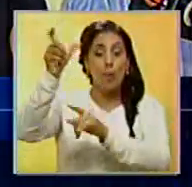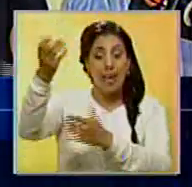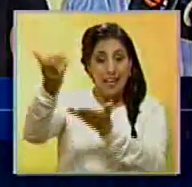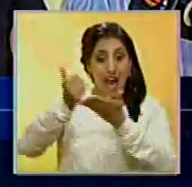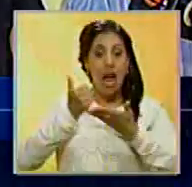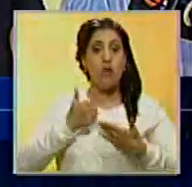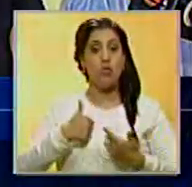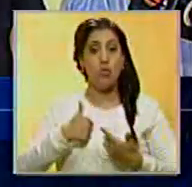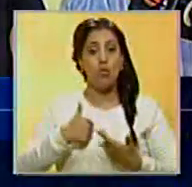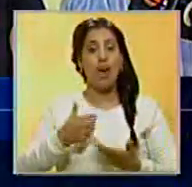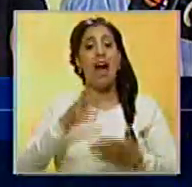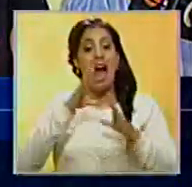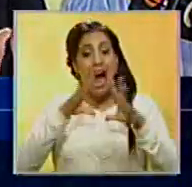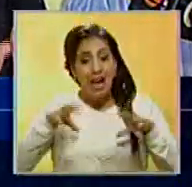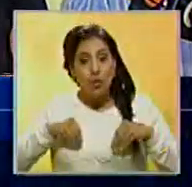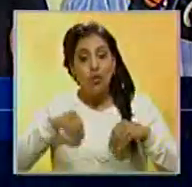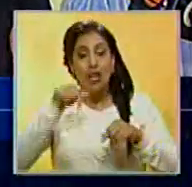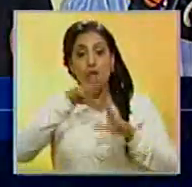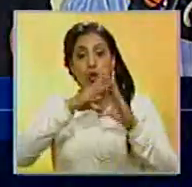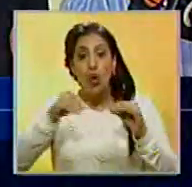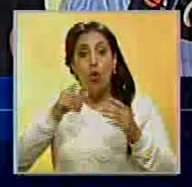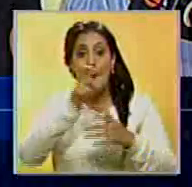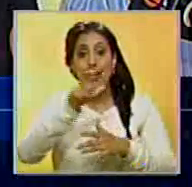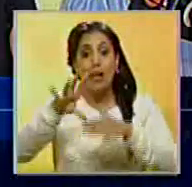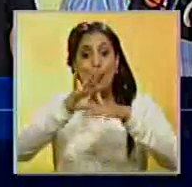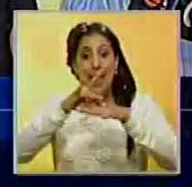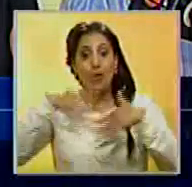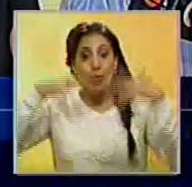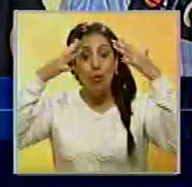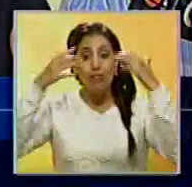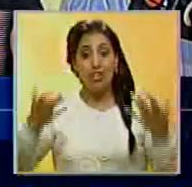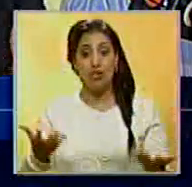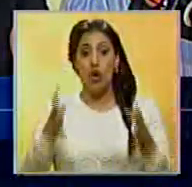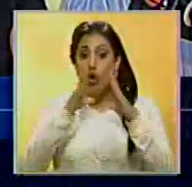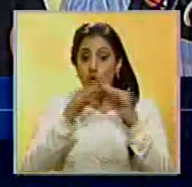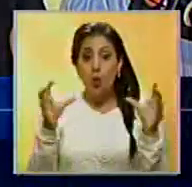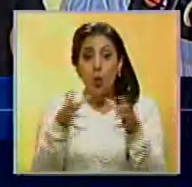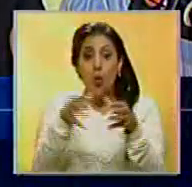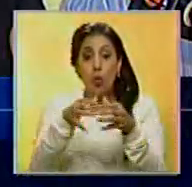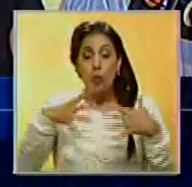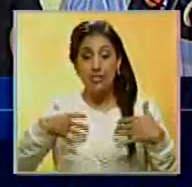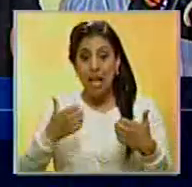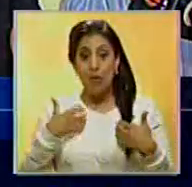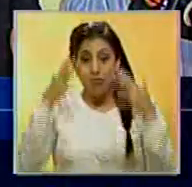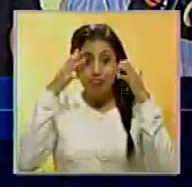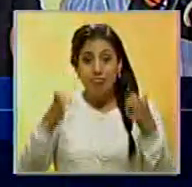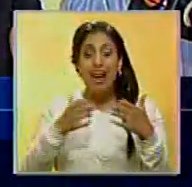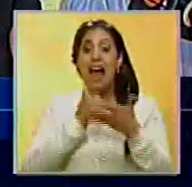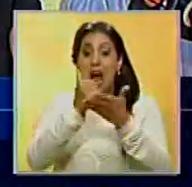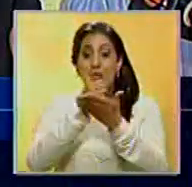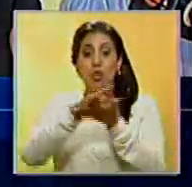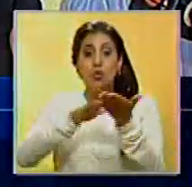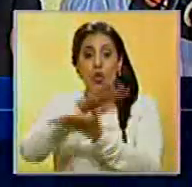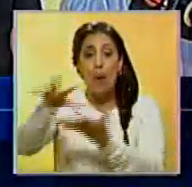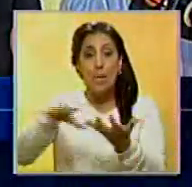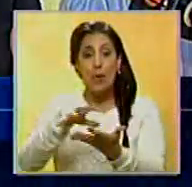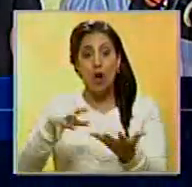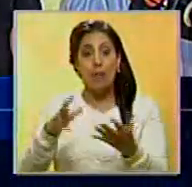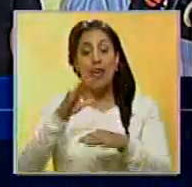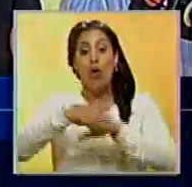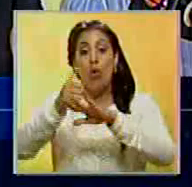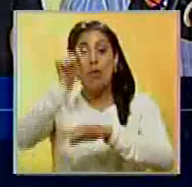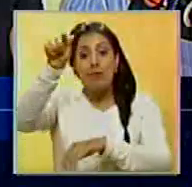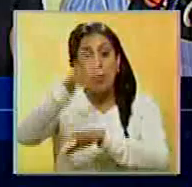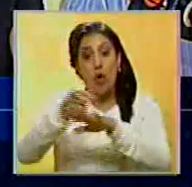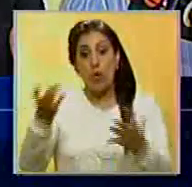ayuda nacional, que acepte la ayuda de sus médicos venezolanos, de todo el equipo de salud, para que podamos salir de esta crisis generada